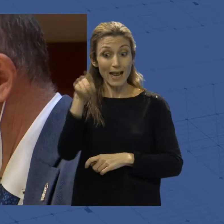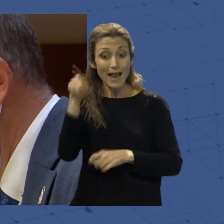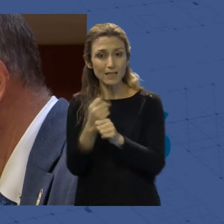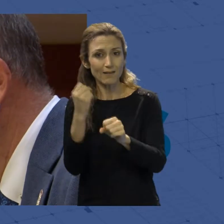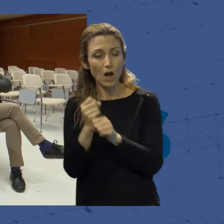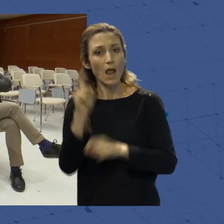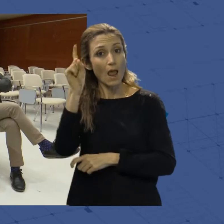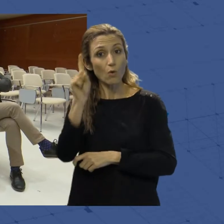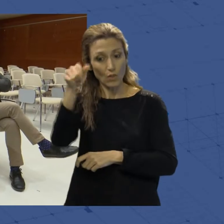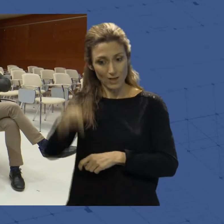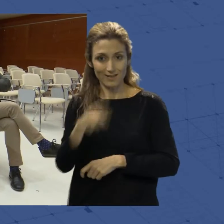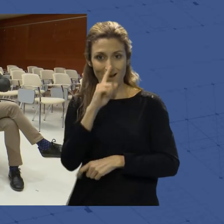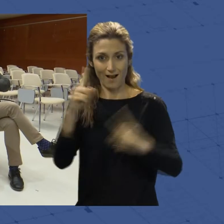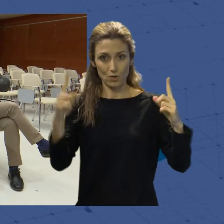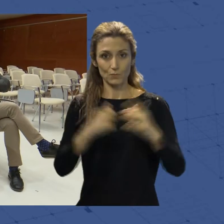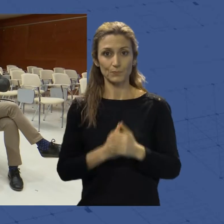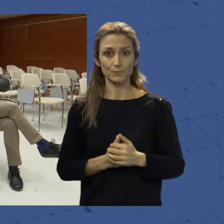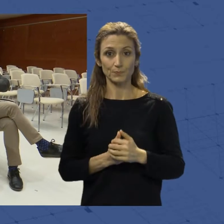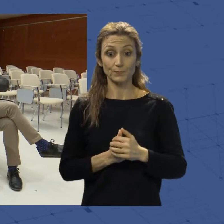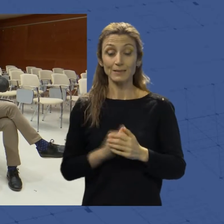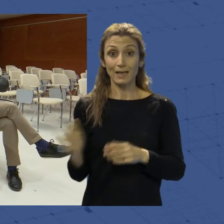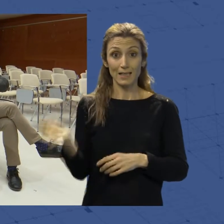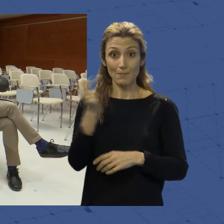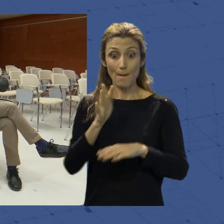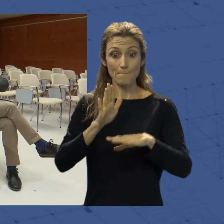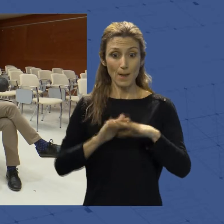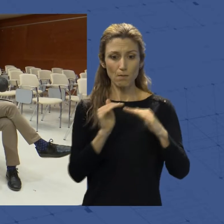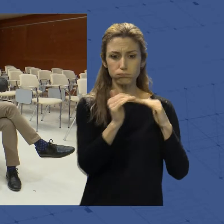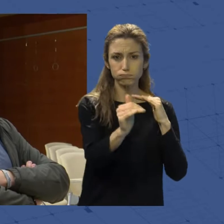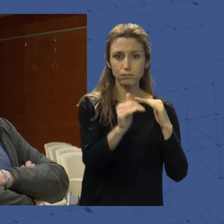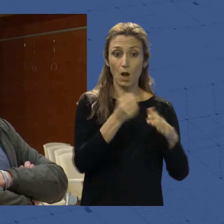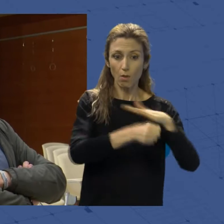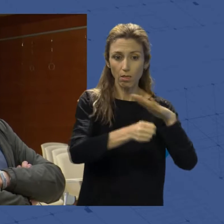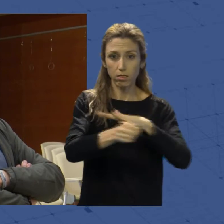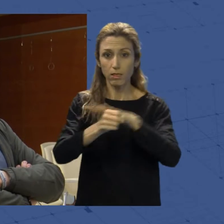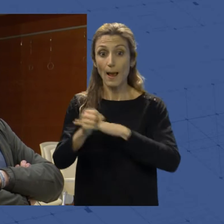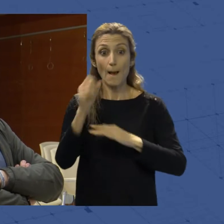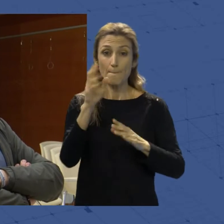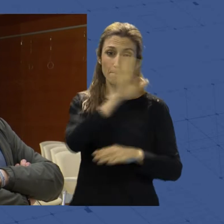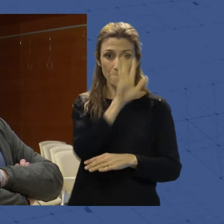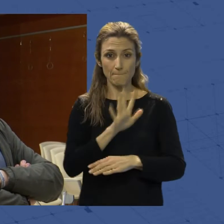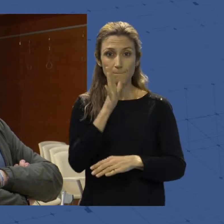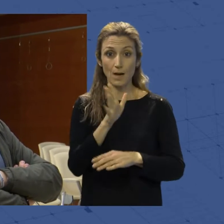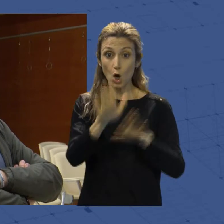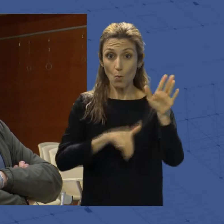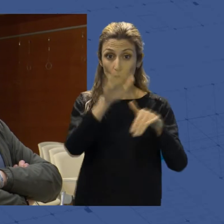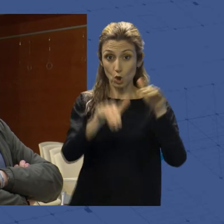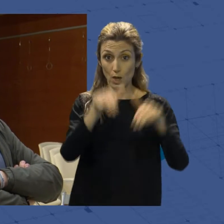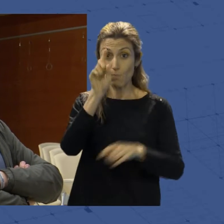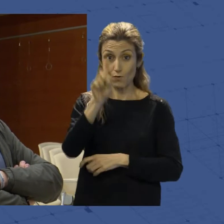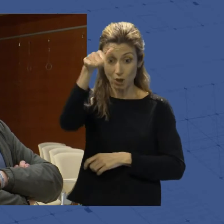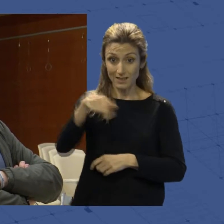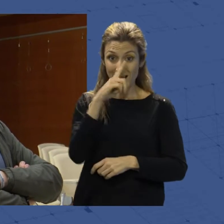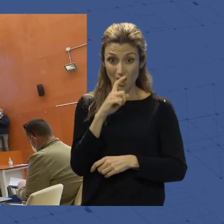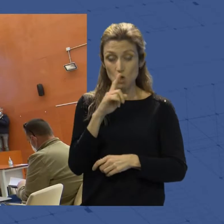el presente curso escolar. Además, para estabilizar plantillas se prevé que la convocatoria de oposiciones para maestros de este año